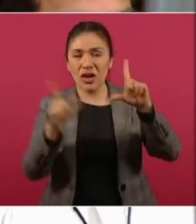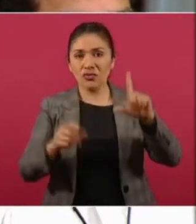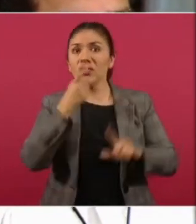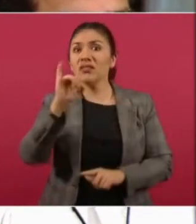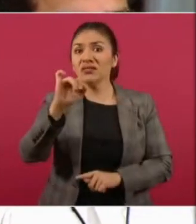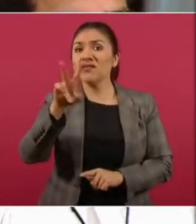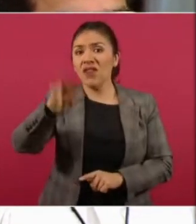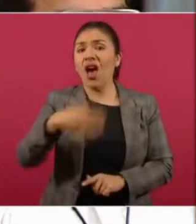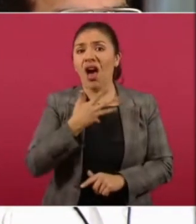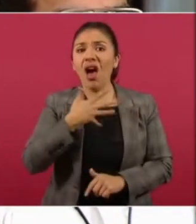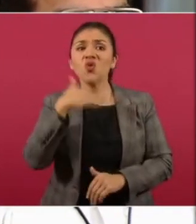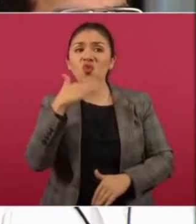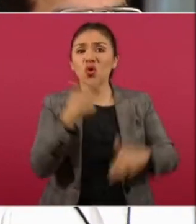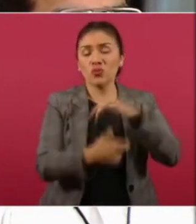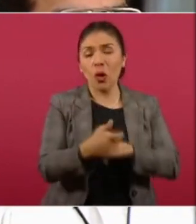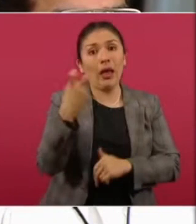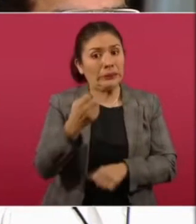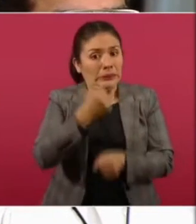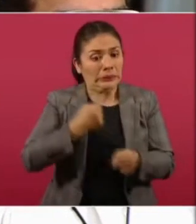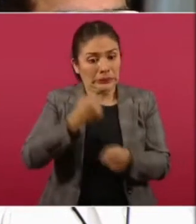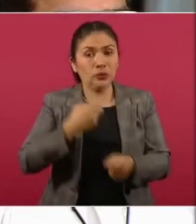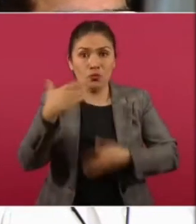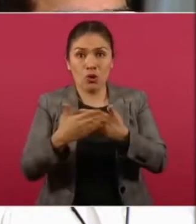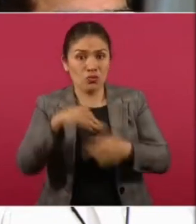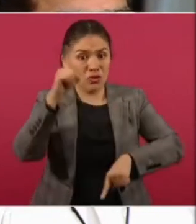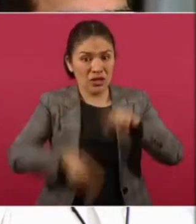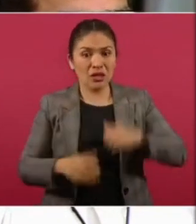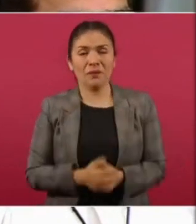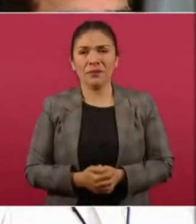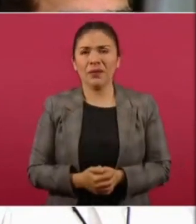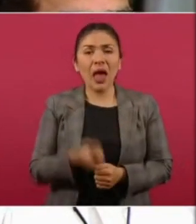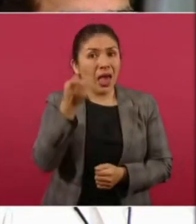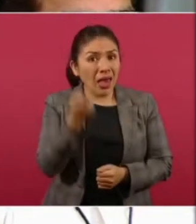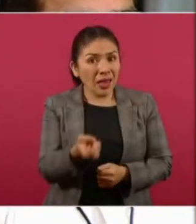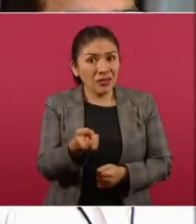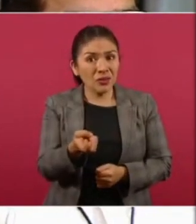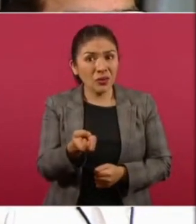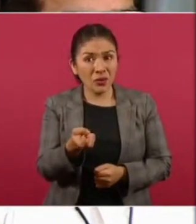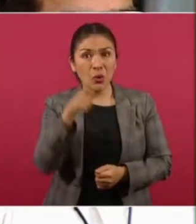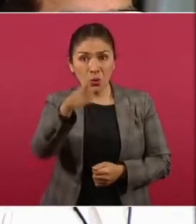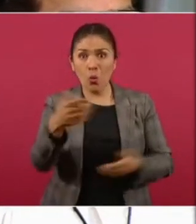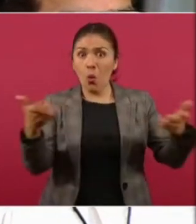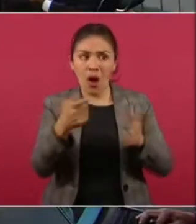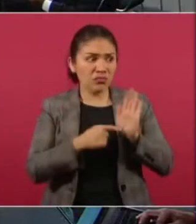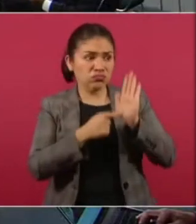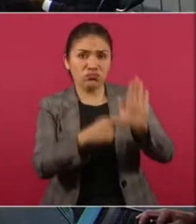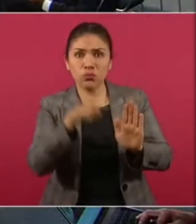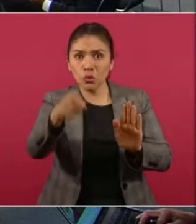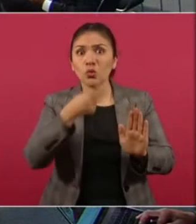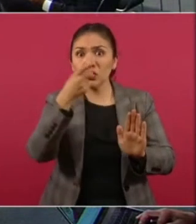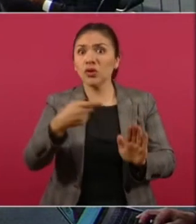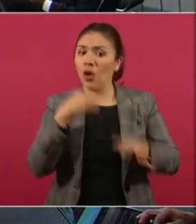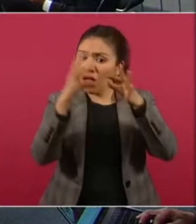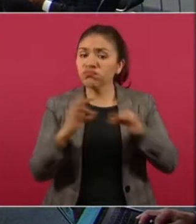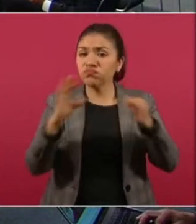corrupción y que se iba a trabajar en eso. Gracias a esa oferta que usted hizo, presidente, de dar a conocer